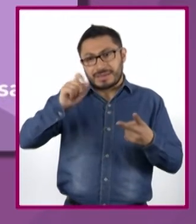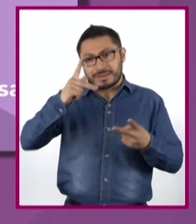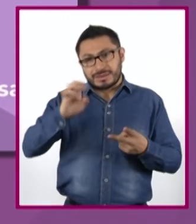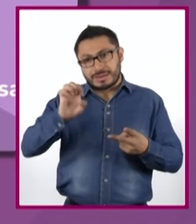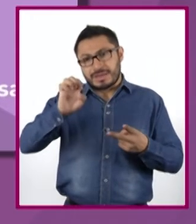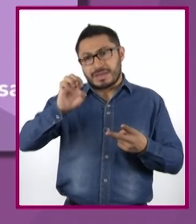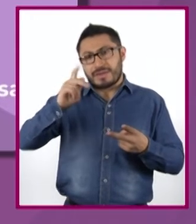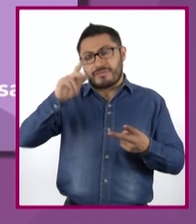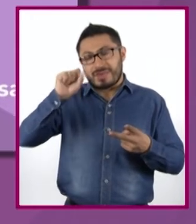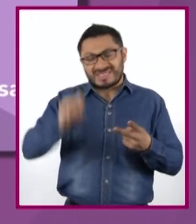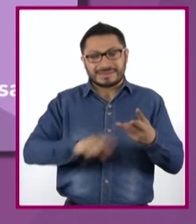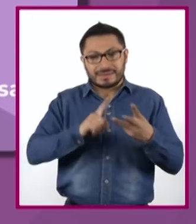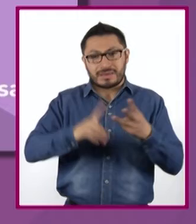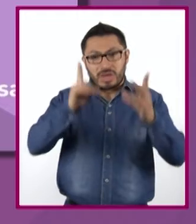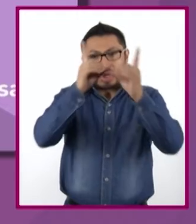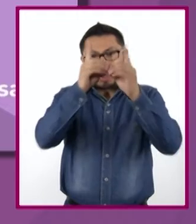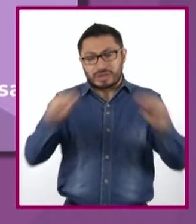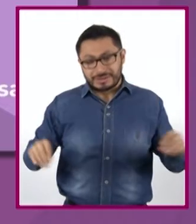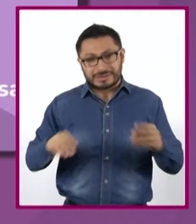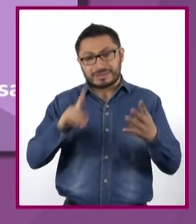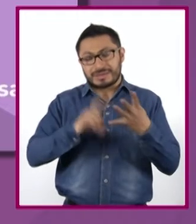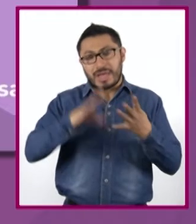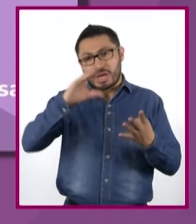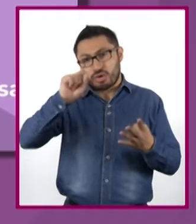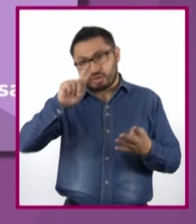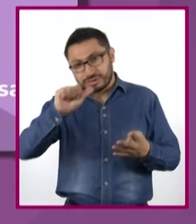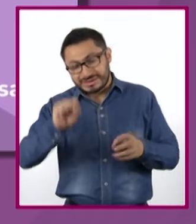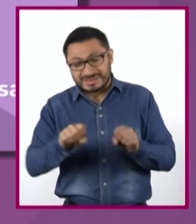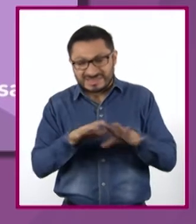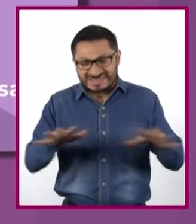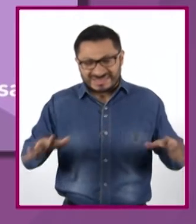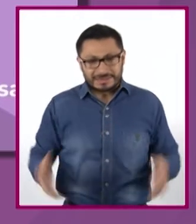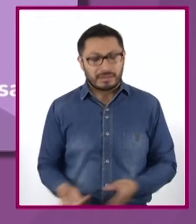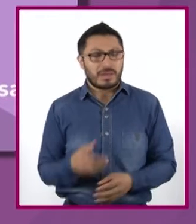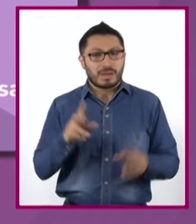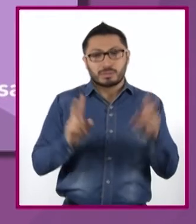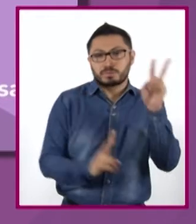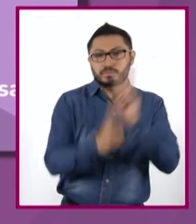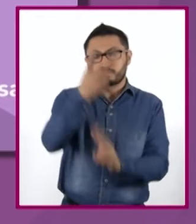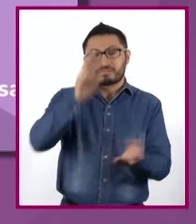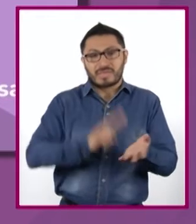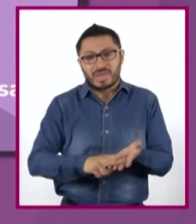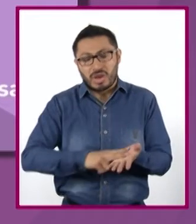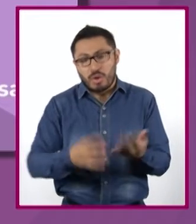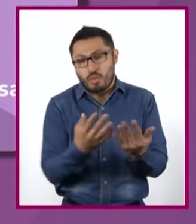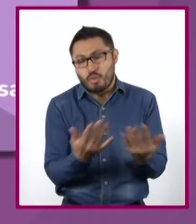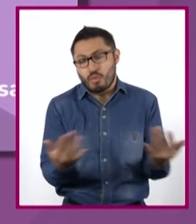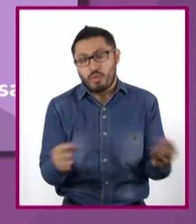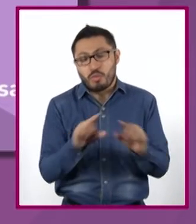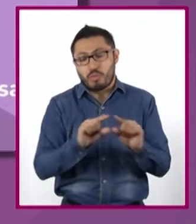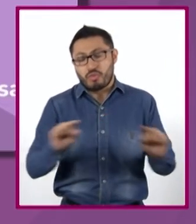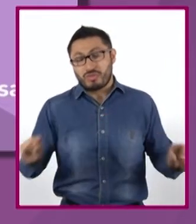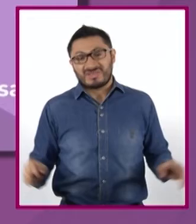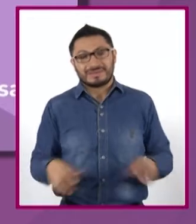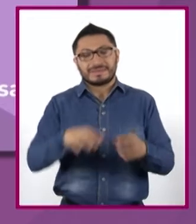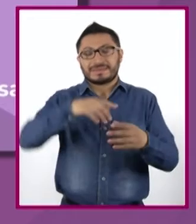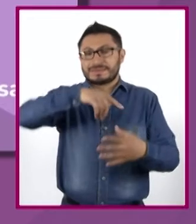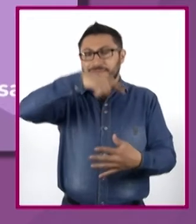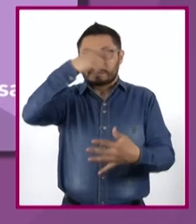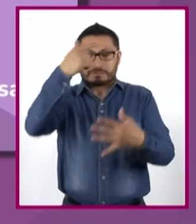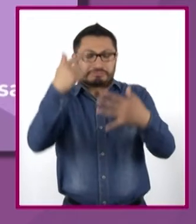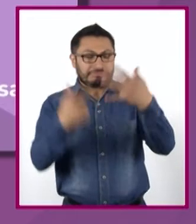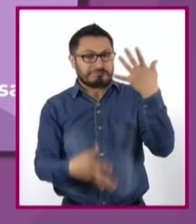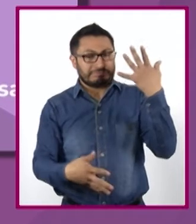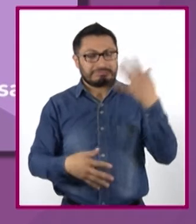y costas. La vegetación es de pastos bajos, jerófitas, cactáceas y